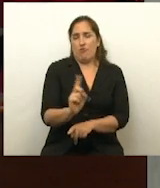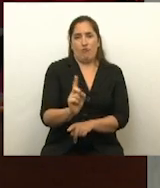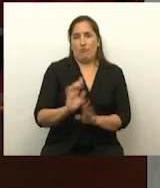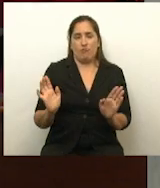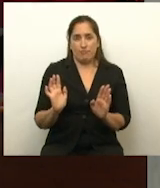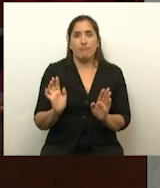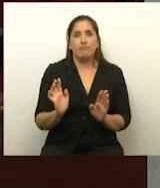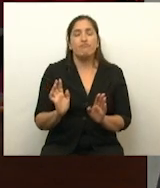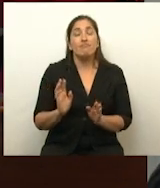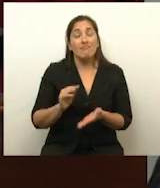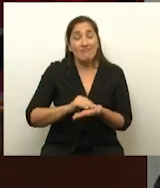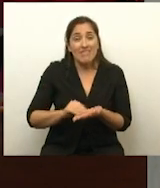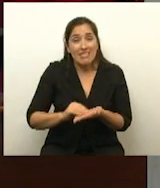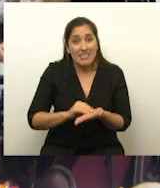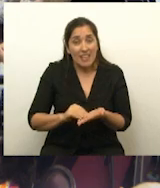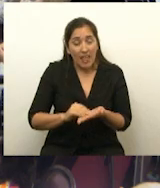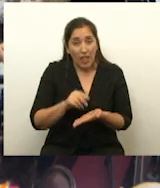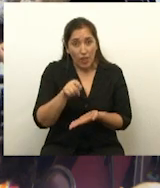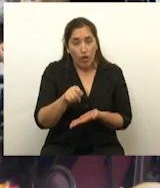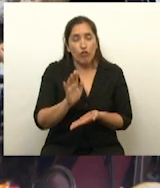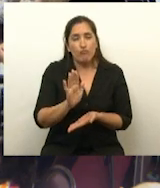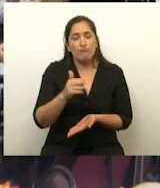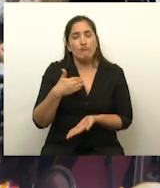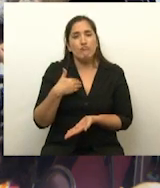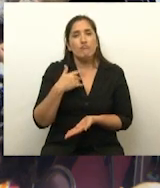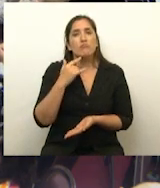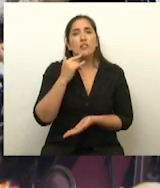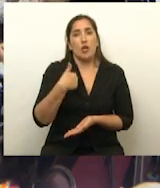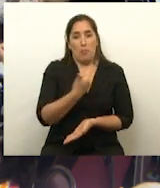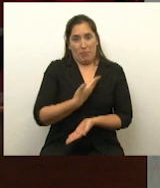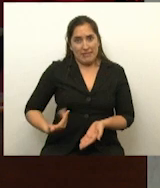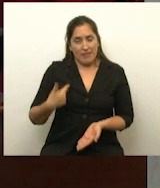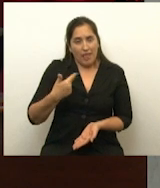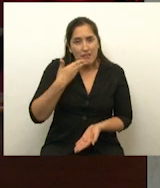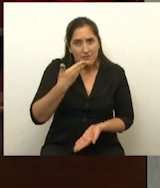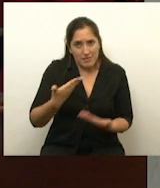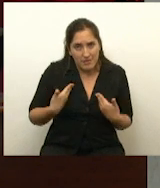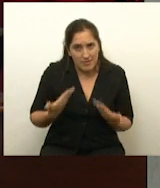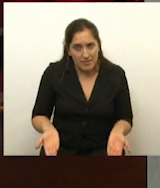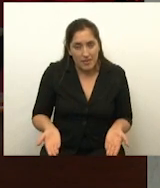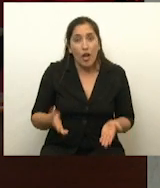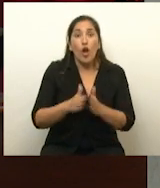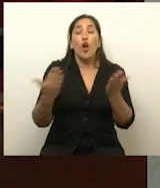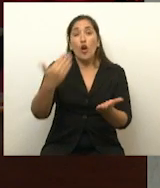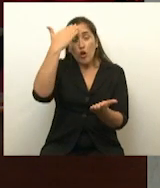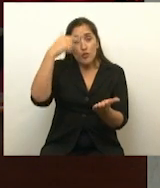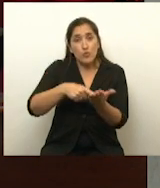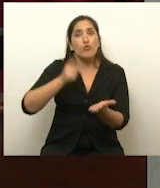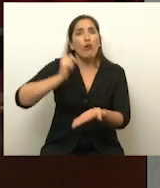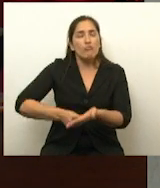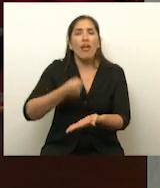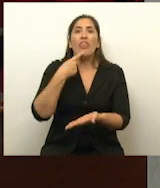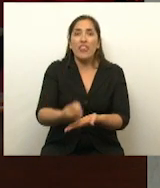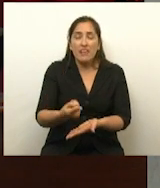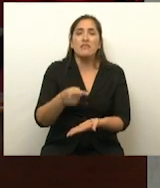Señor Senador, si me permiten hablar a la Presidencia, la Constitución establece que